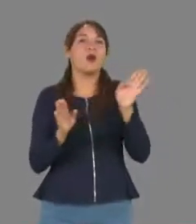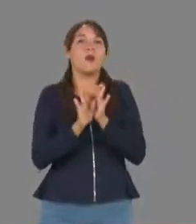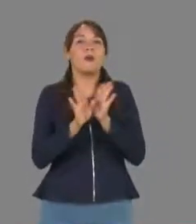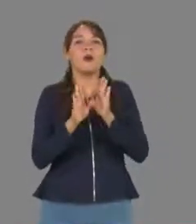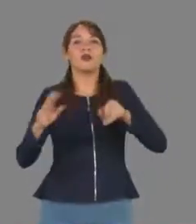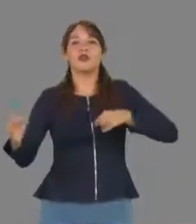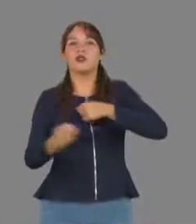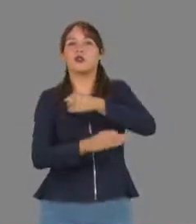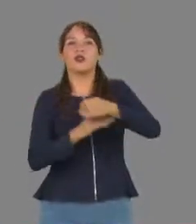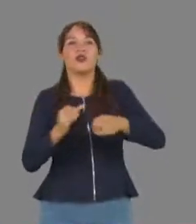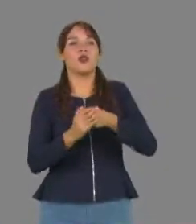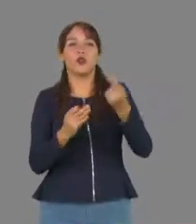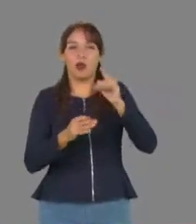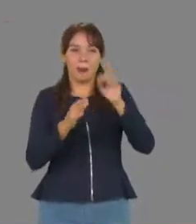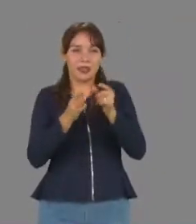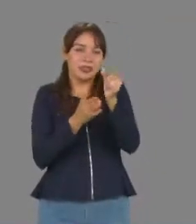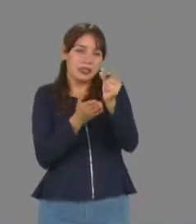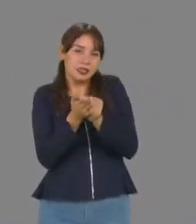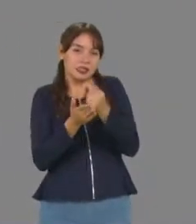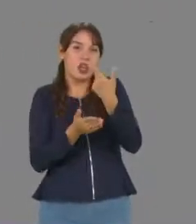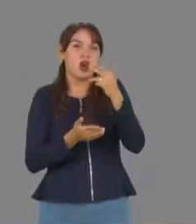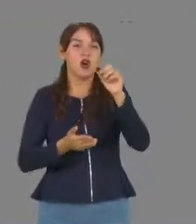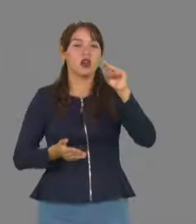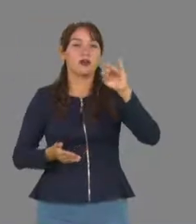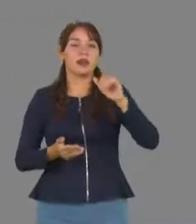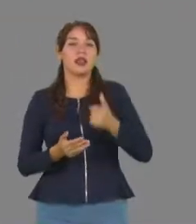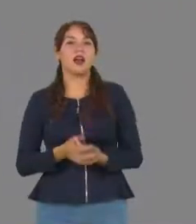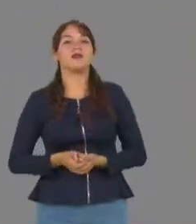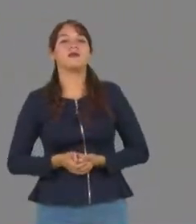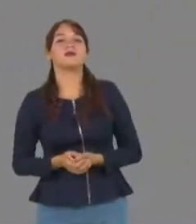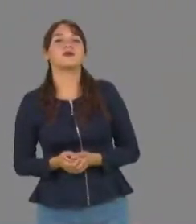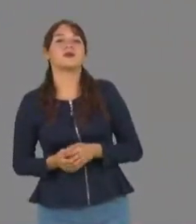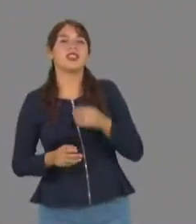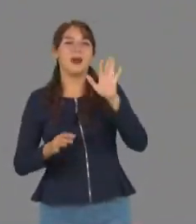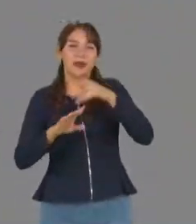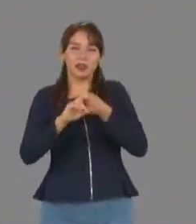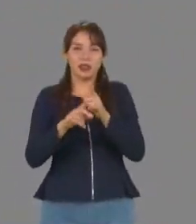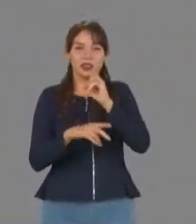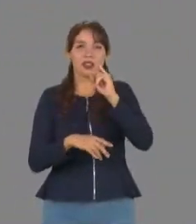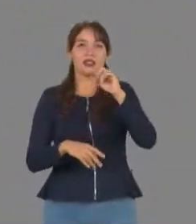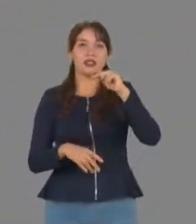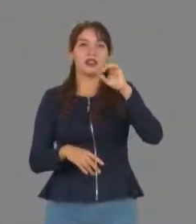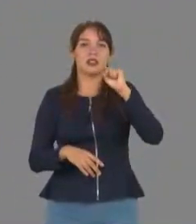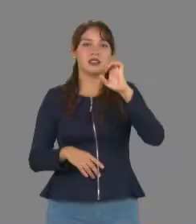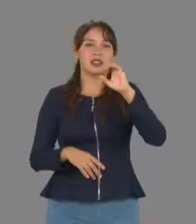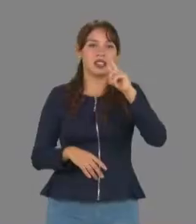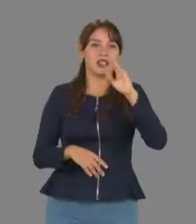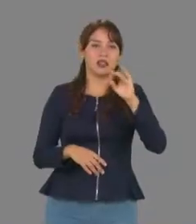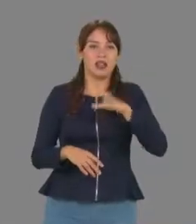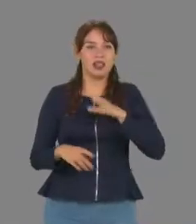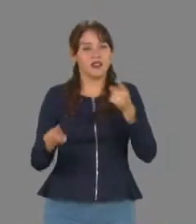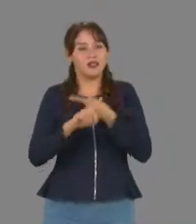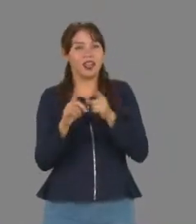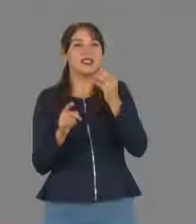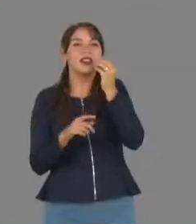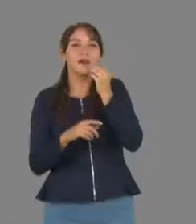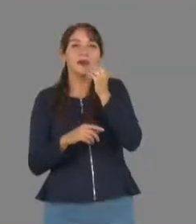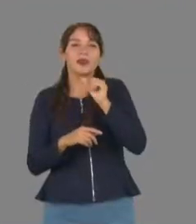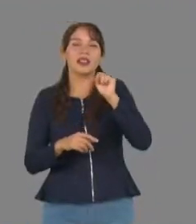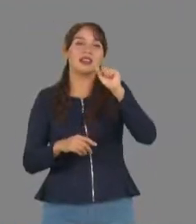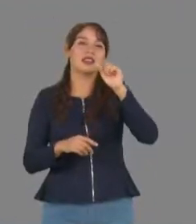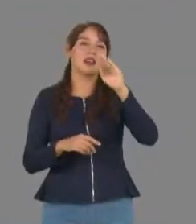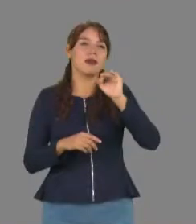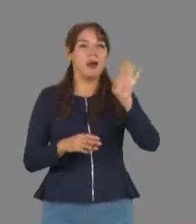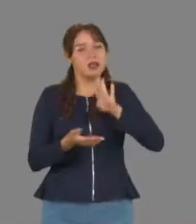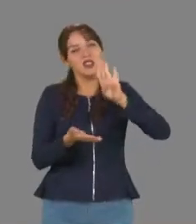especies estamos hablando de la hormiga chicatana. Dependiendo del tipo de insecto es su sabor o textura y pueden ser procesados o